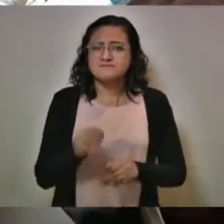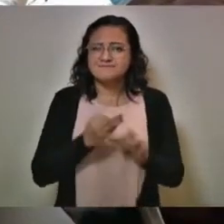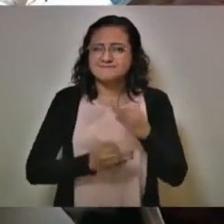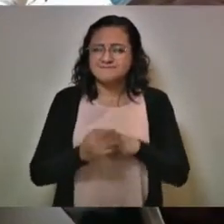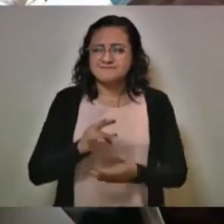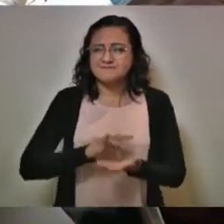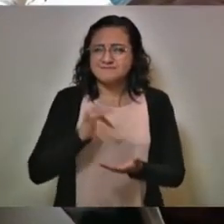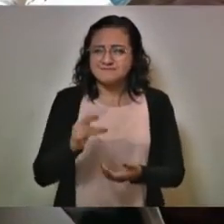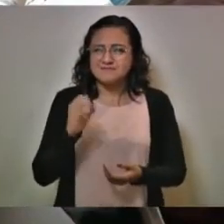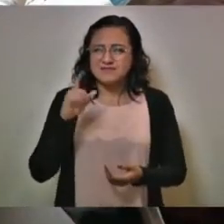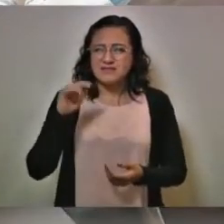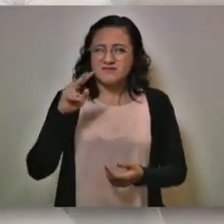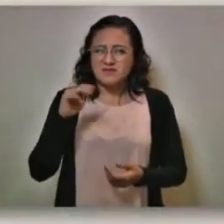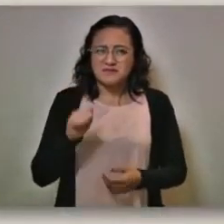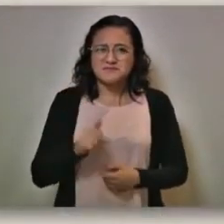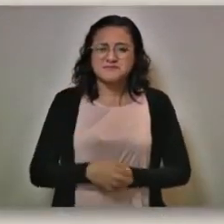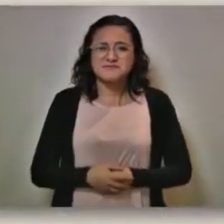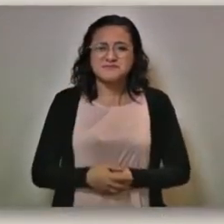Gracias, Bolivia.